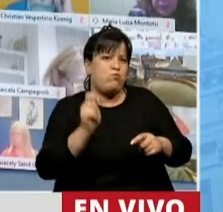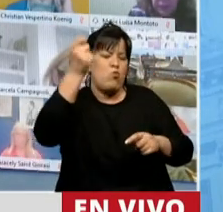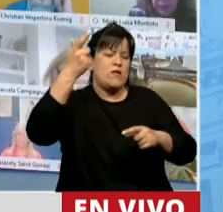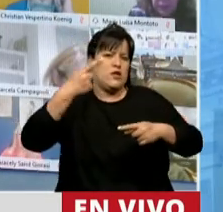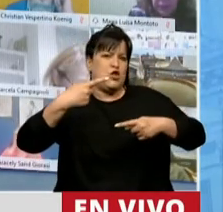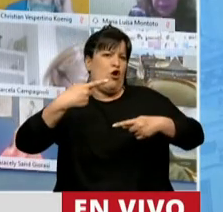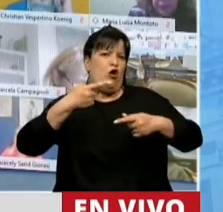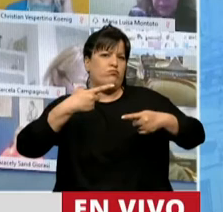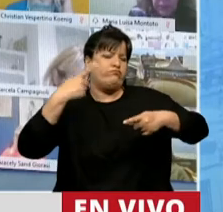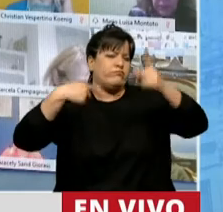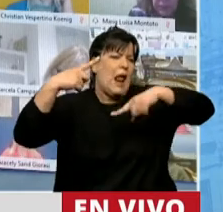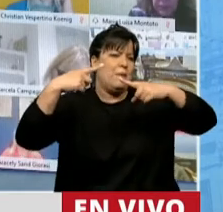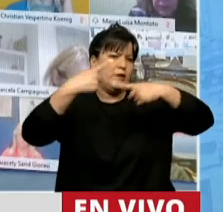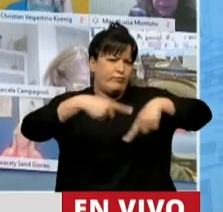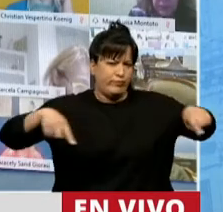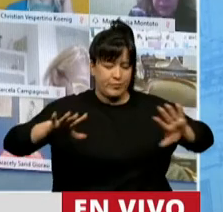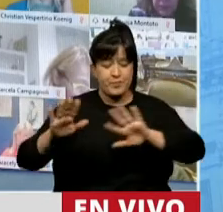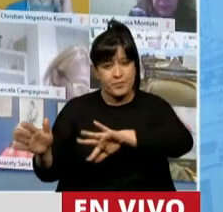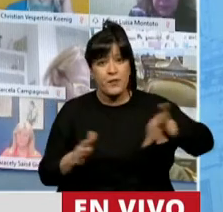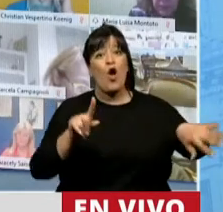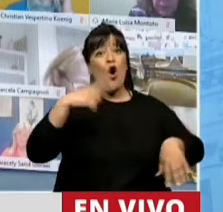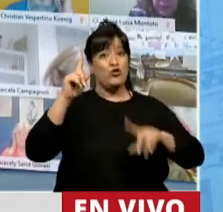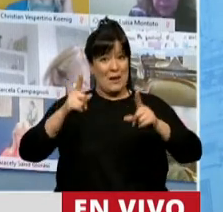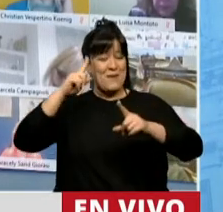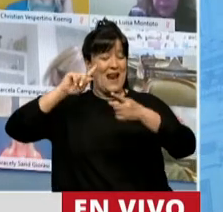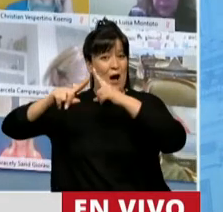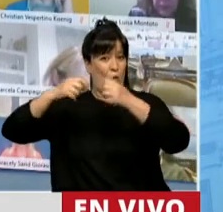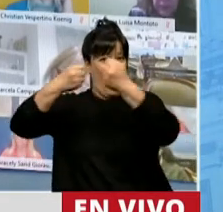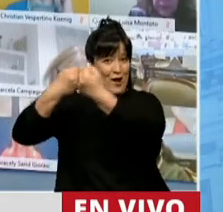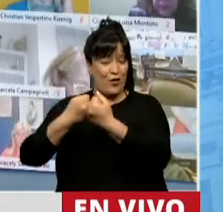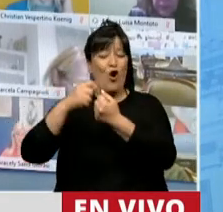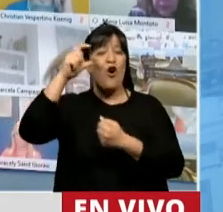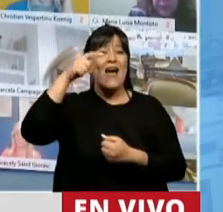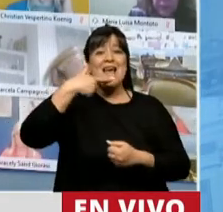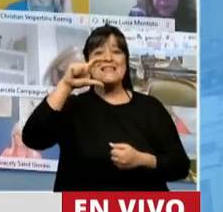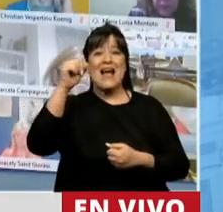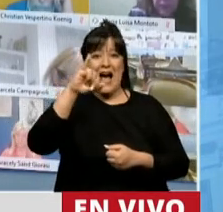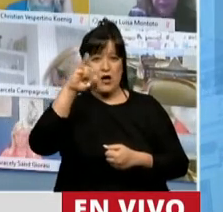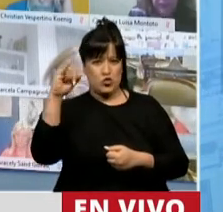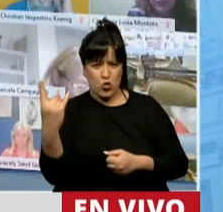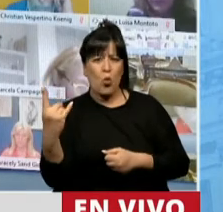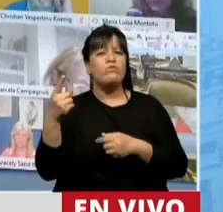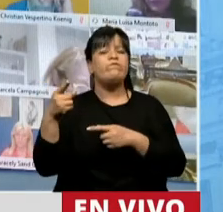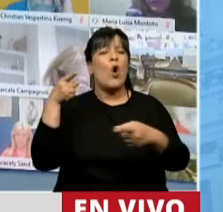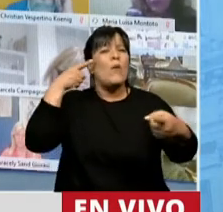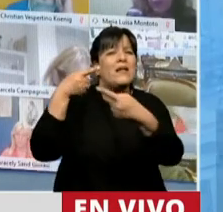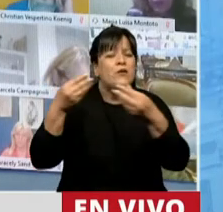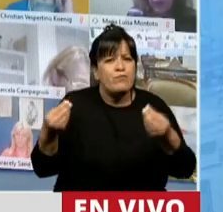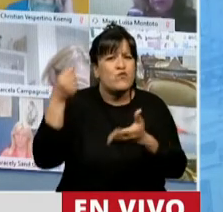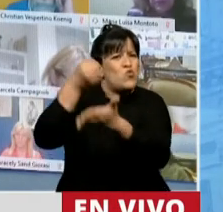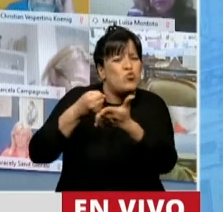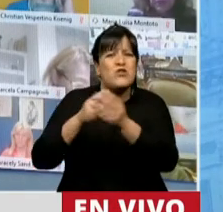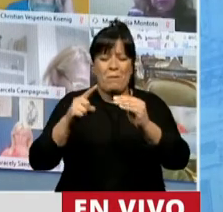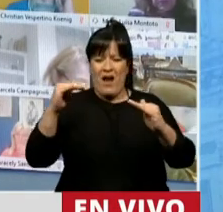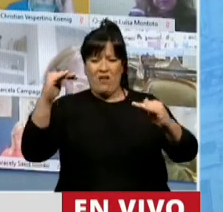Otro de los objetivos principales de Escazú, señor presidente, y que yo quiero resaltar, es luchar contra la desigualdad y la